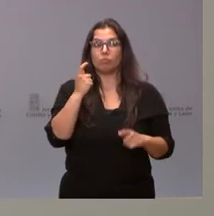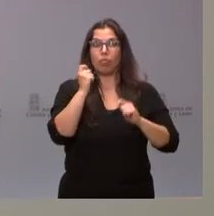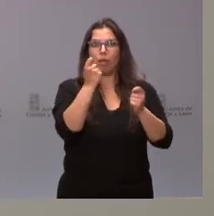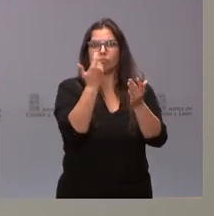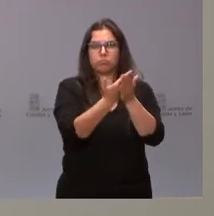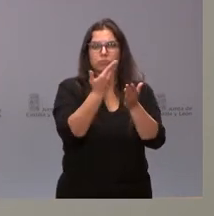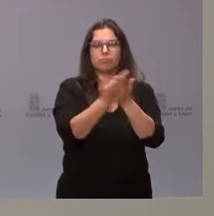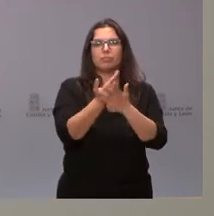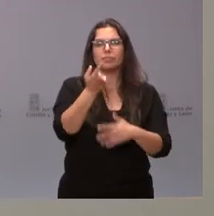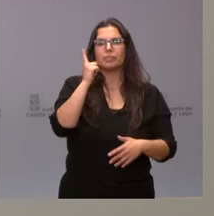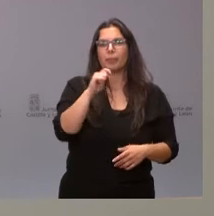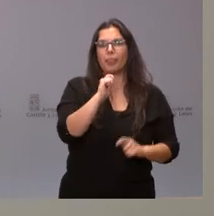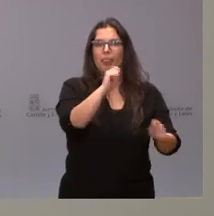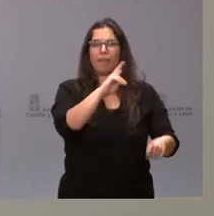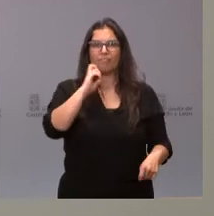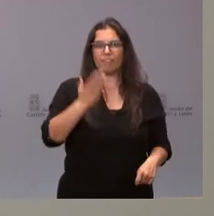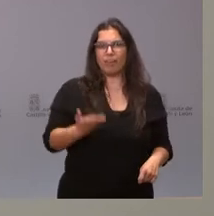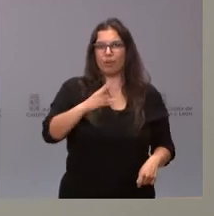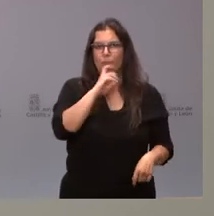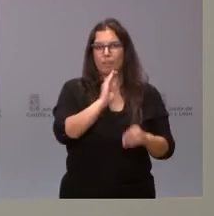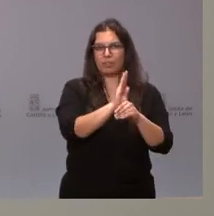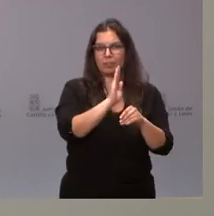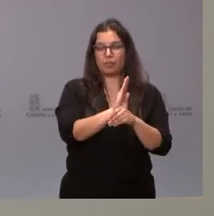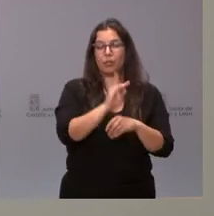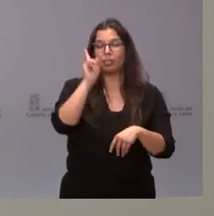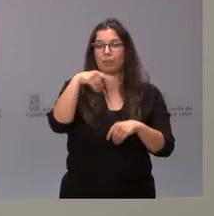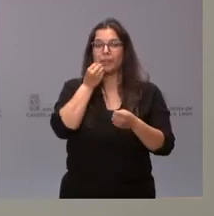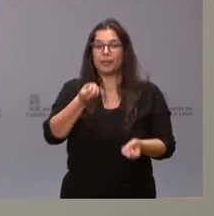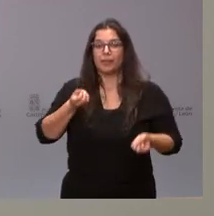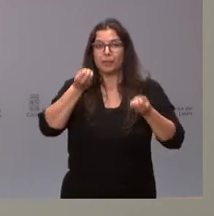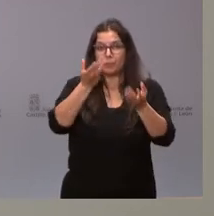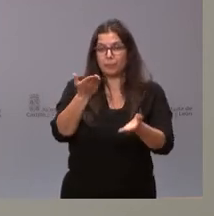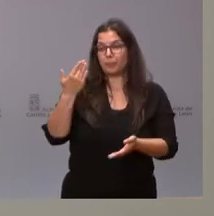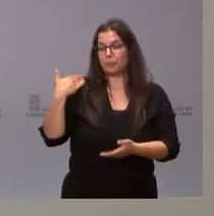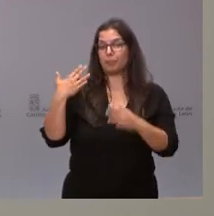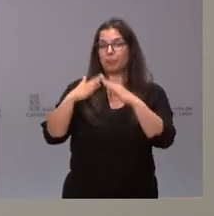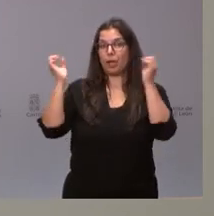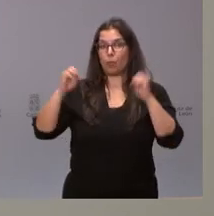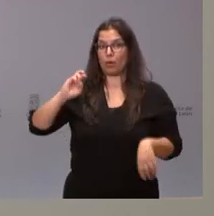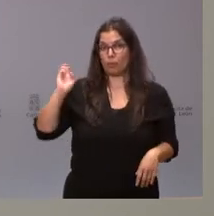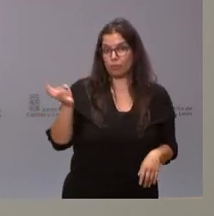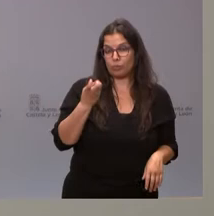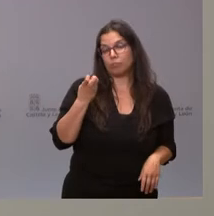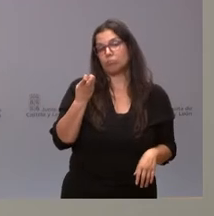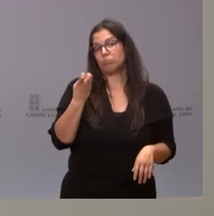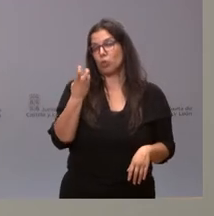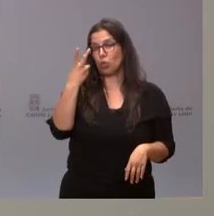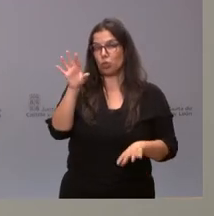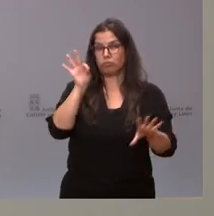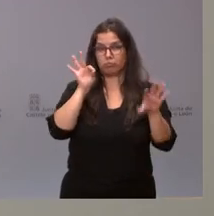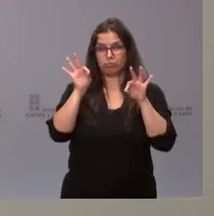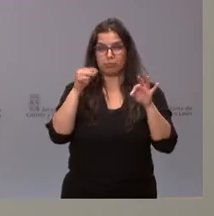también es, con su puesta en valor, con su mantenamiento. Informarles que entre los acuerdos del Consejo de Gobierno, dos más,